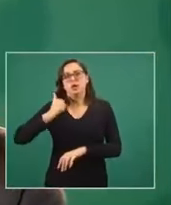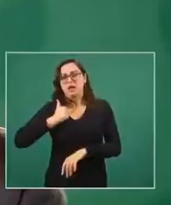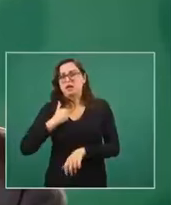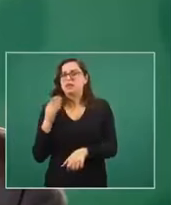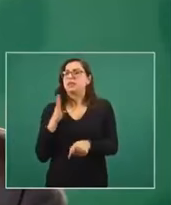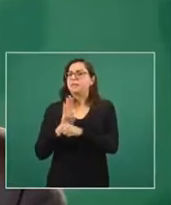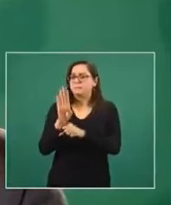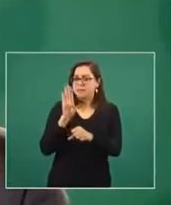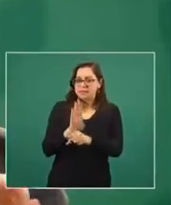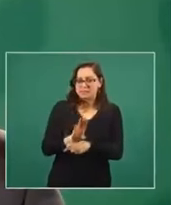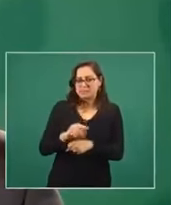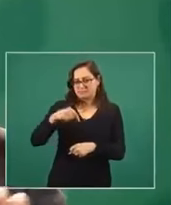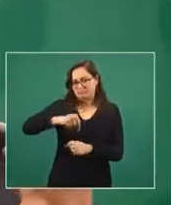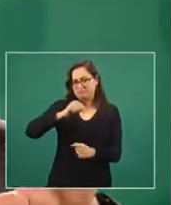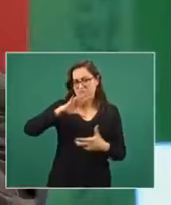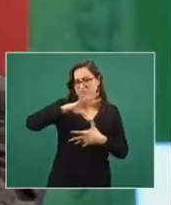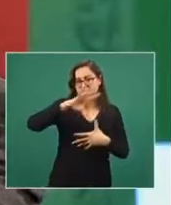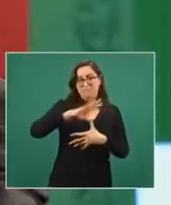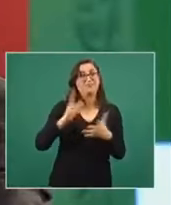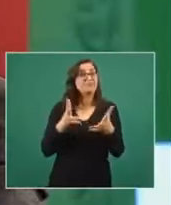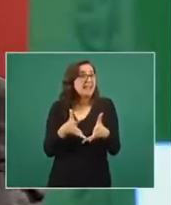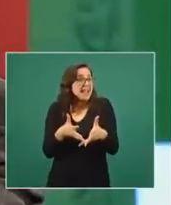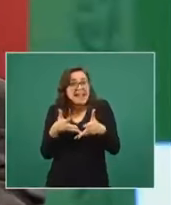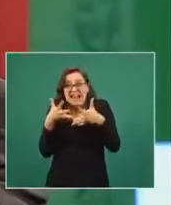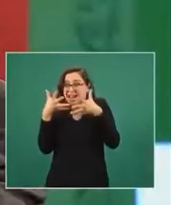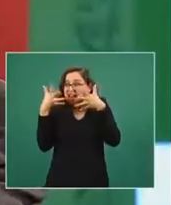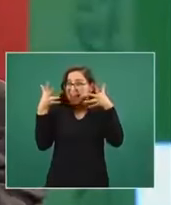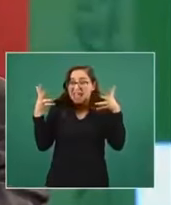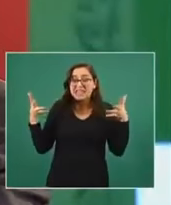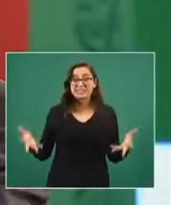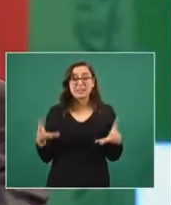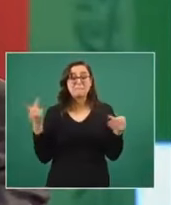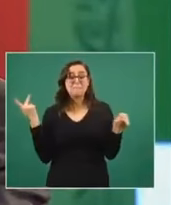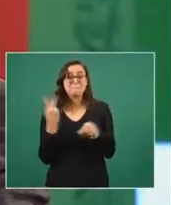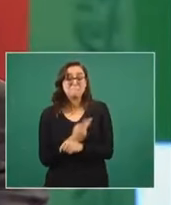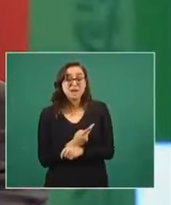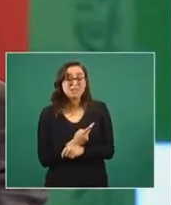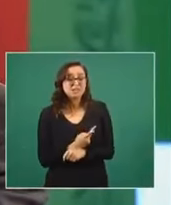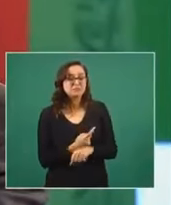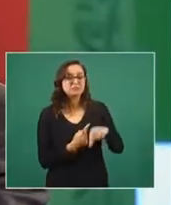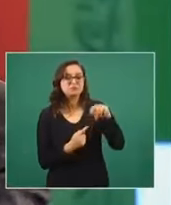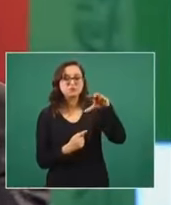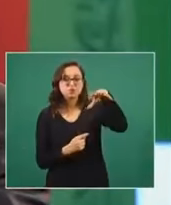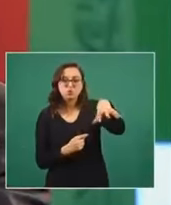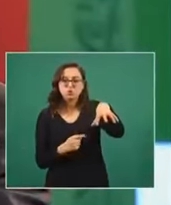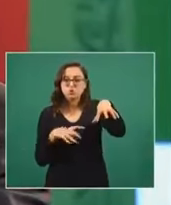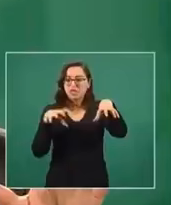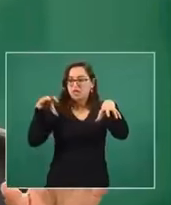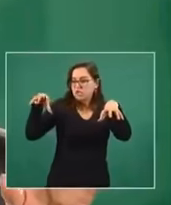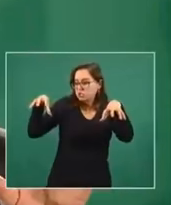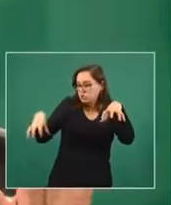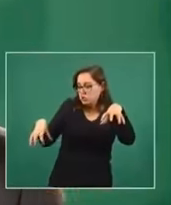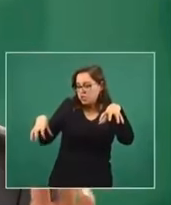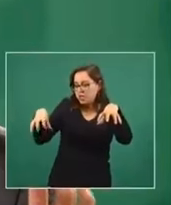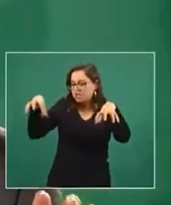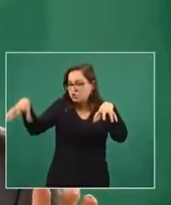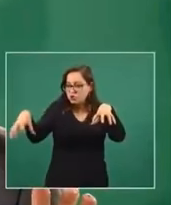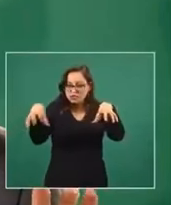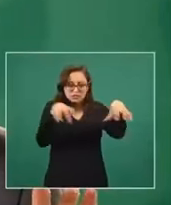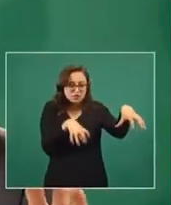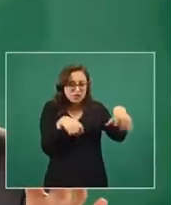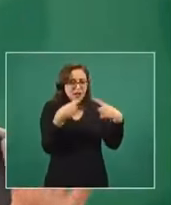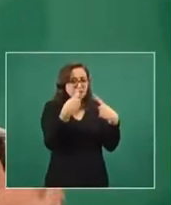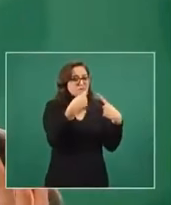algunas en el continente, un mayor equilibrio, un mejor equilibrio entre dos elementos muy